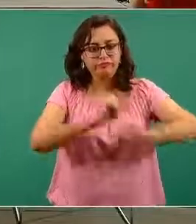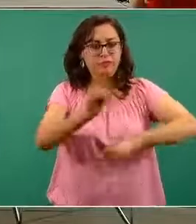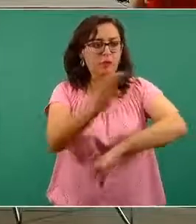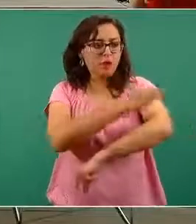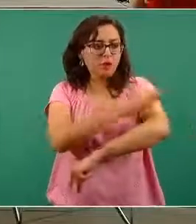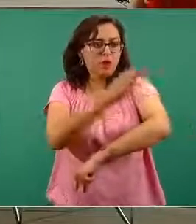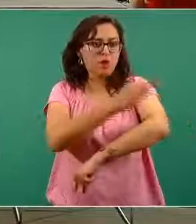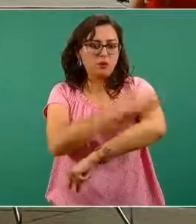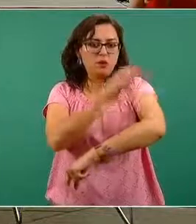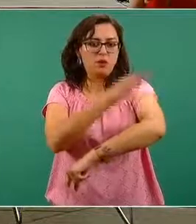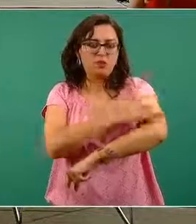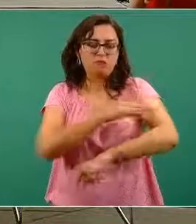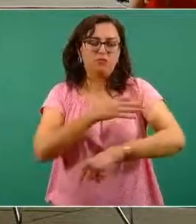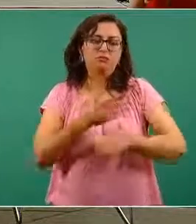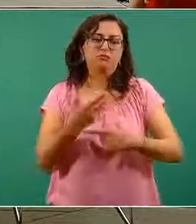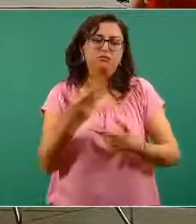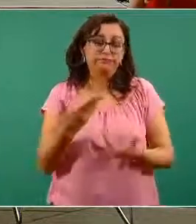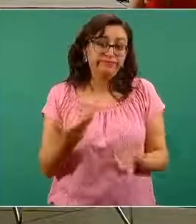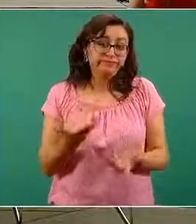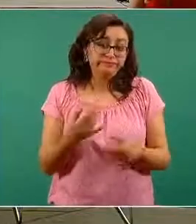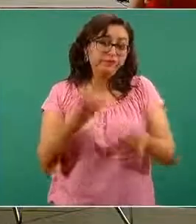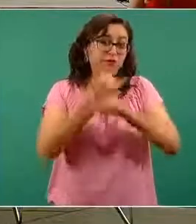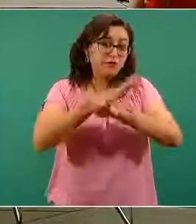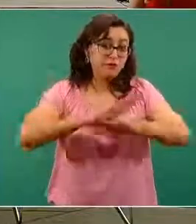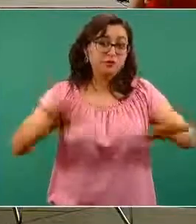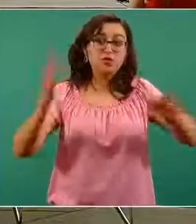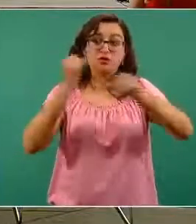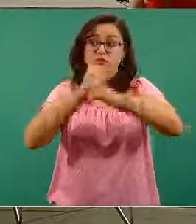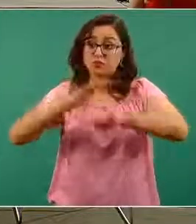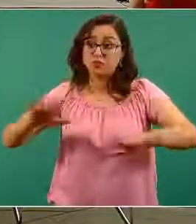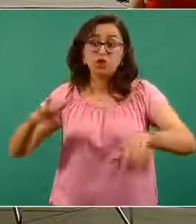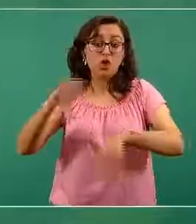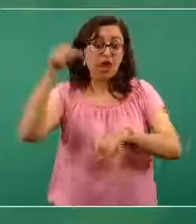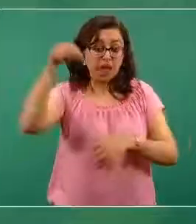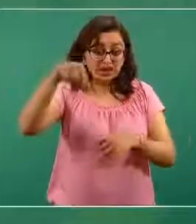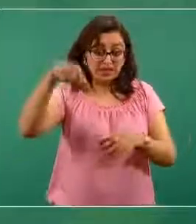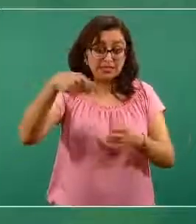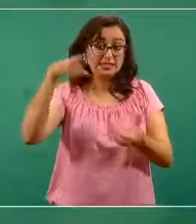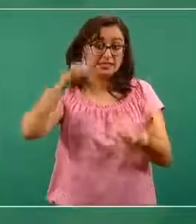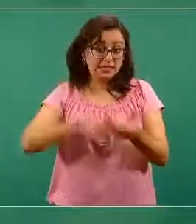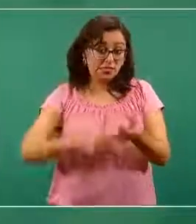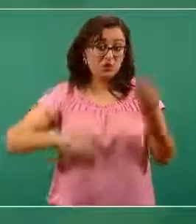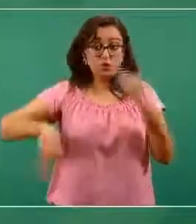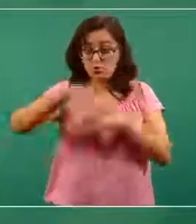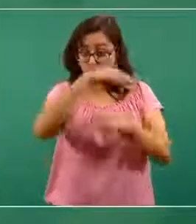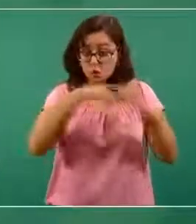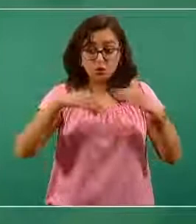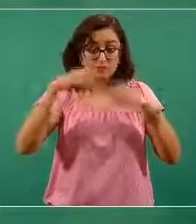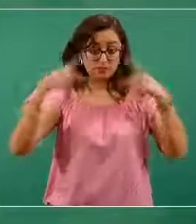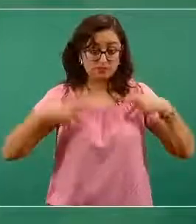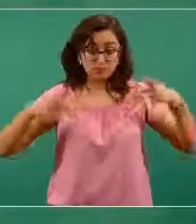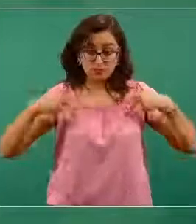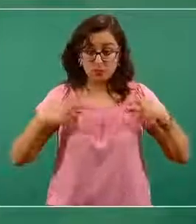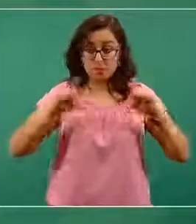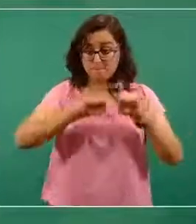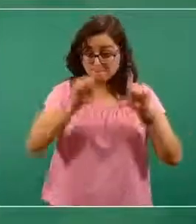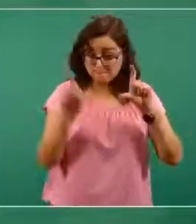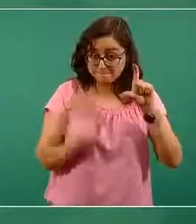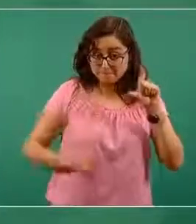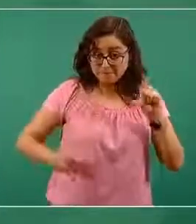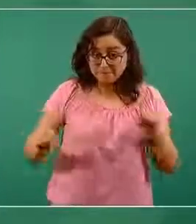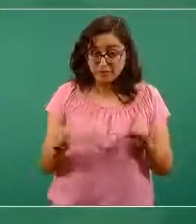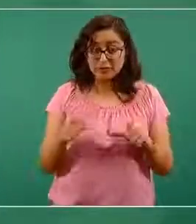de personal de salud para que todas las personas en nuestro país, como ya lo hemos comentado, que sean